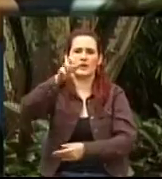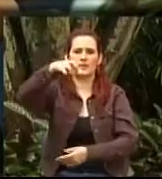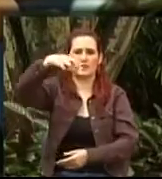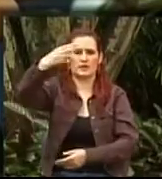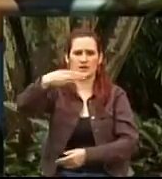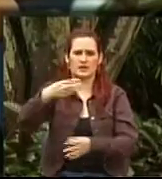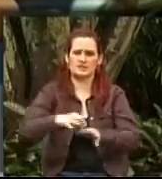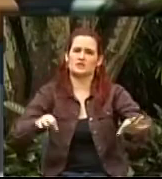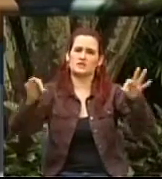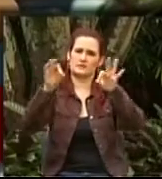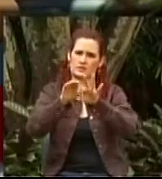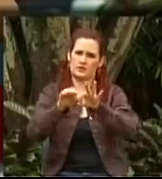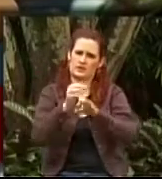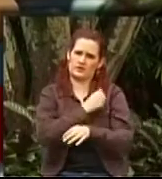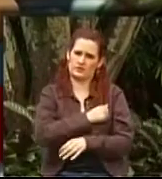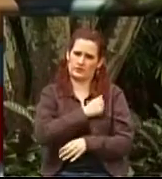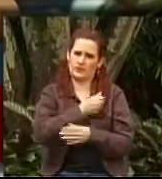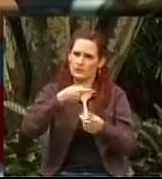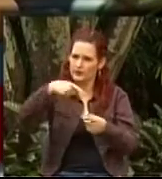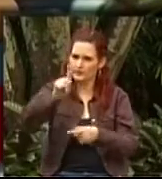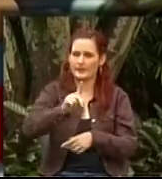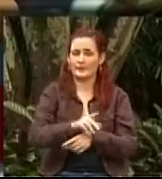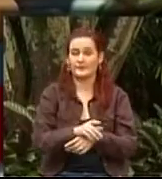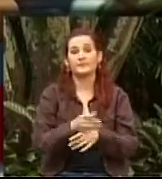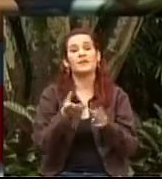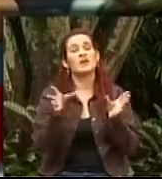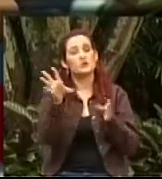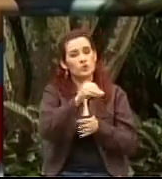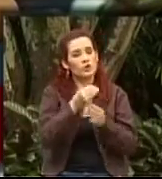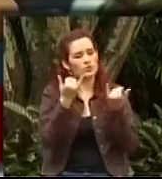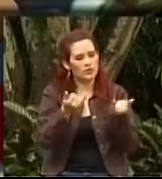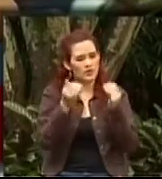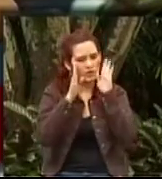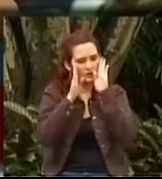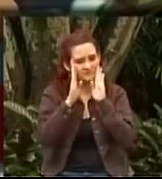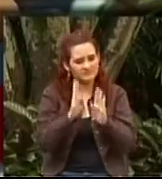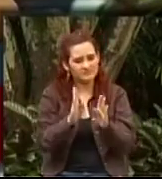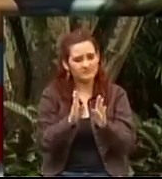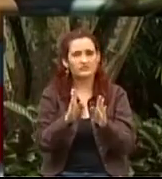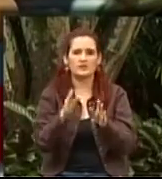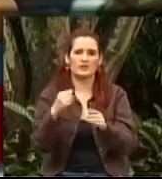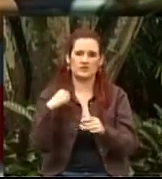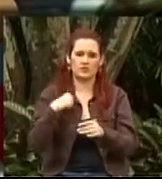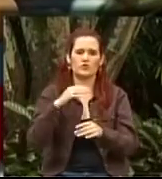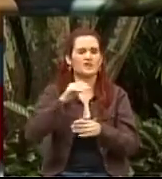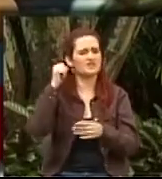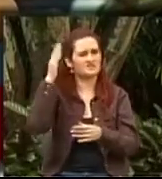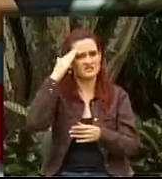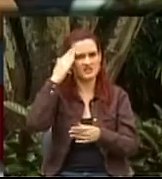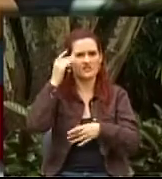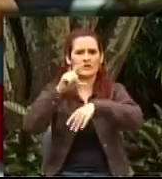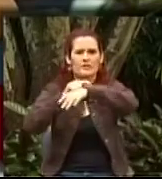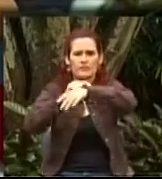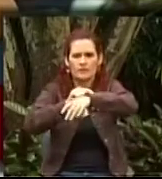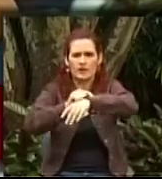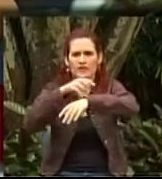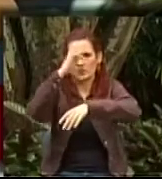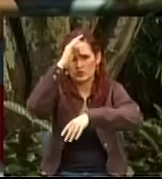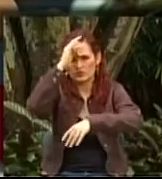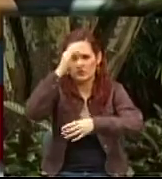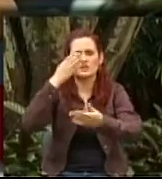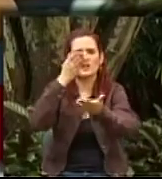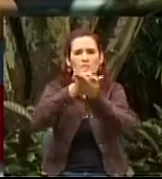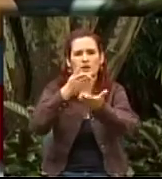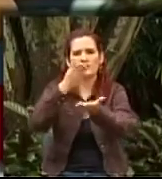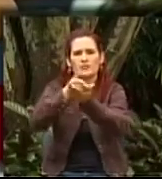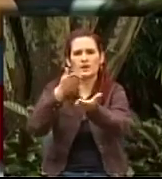municipal está dispuesta, los expertos en el tema, todos nuestros equipos de vacunación ya saben dónde tienen que estar, cómo deben estar, va a ser durante todo el día.